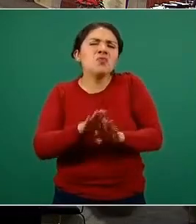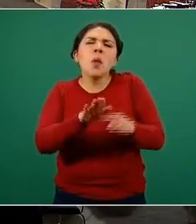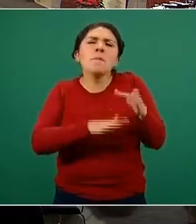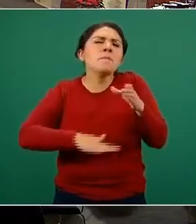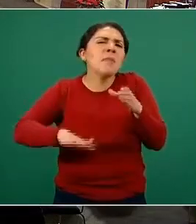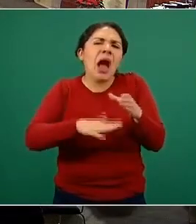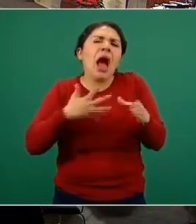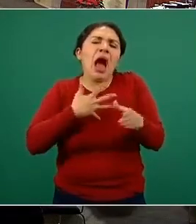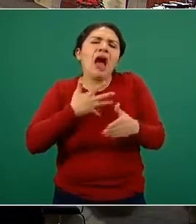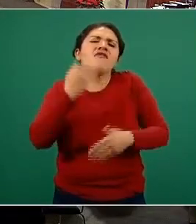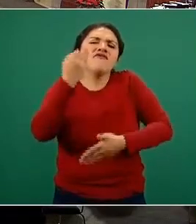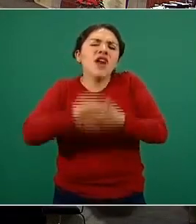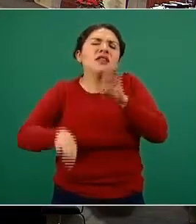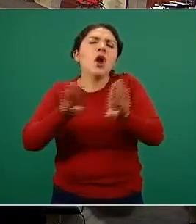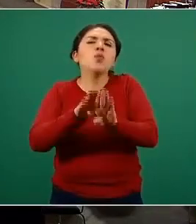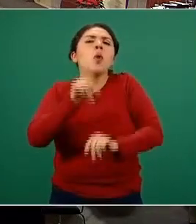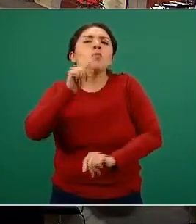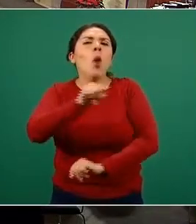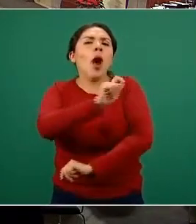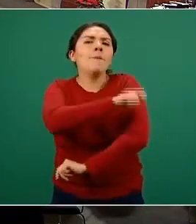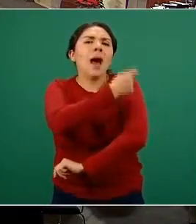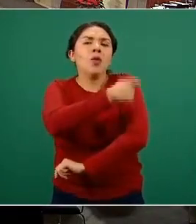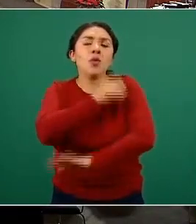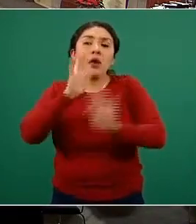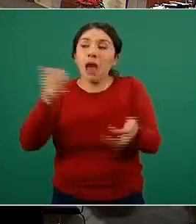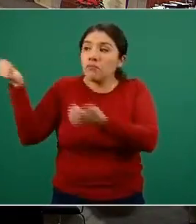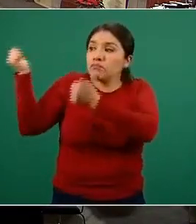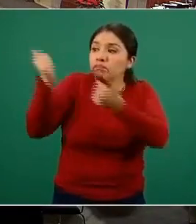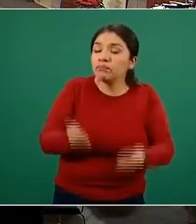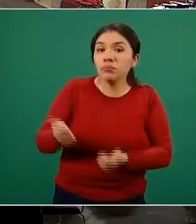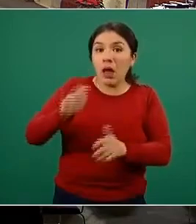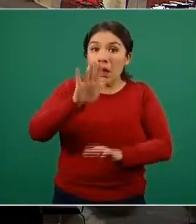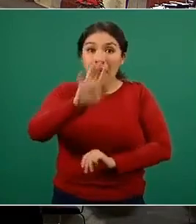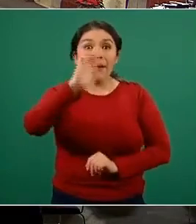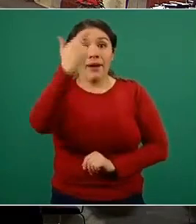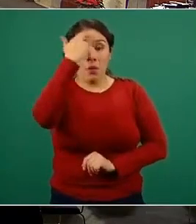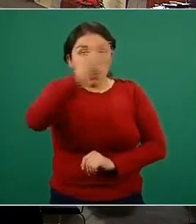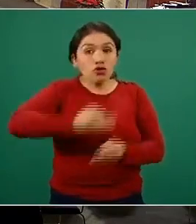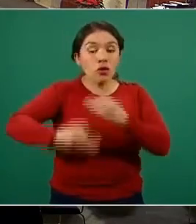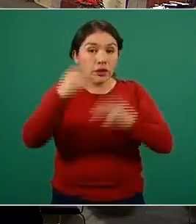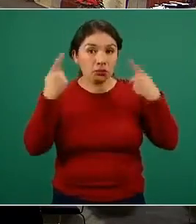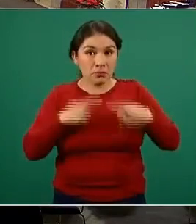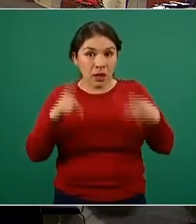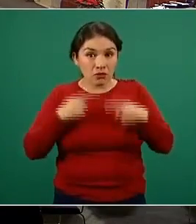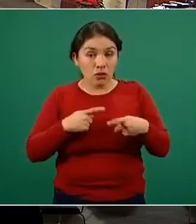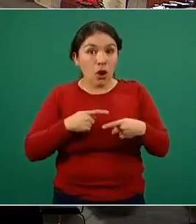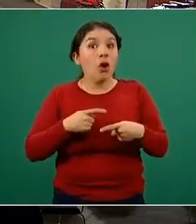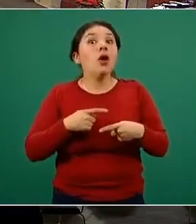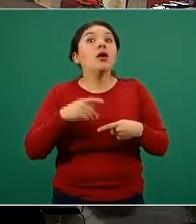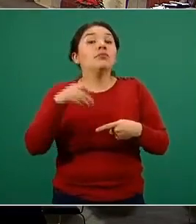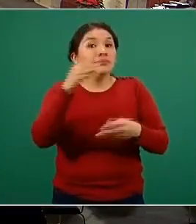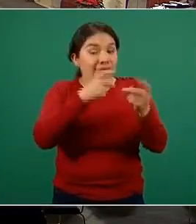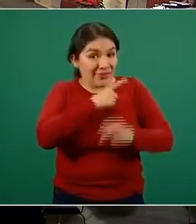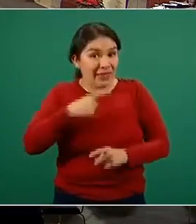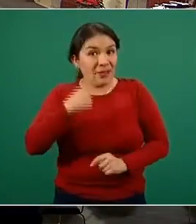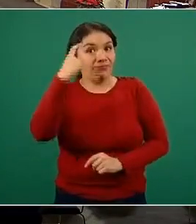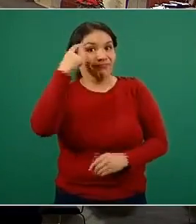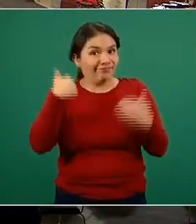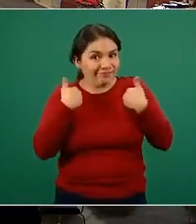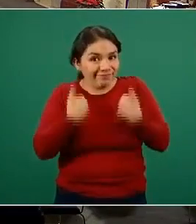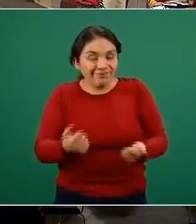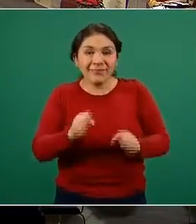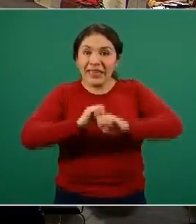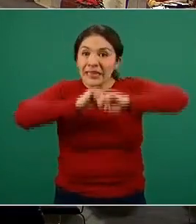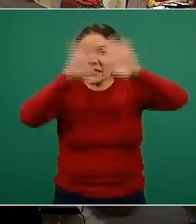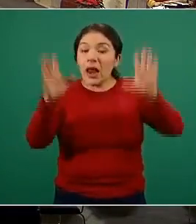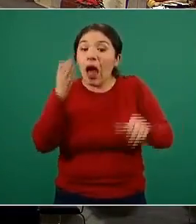tenemos todavía las pocas vacunas que han llegado. recordamos a la población, que todo mundo tenga muy claro, esto